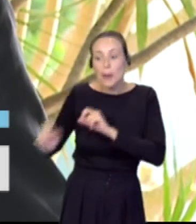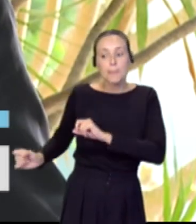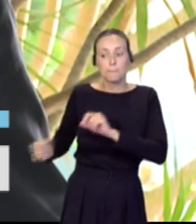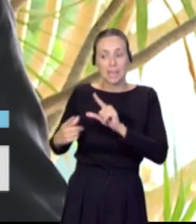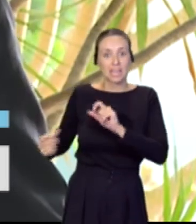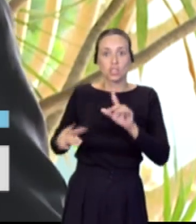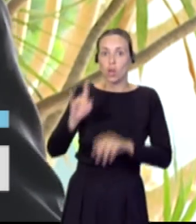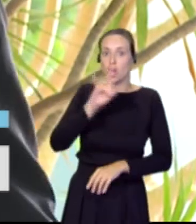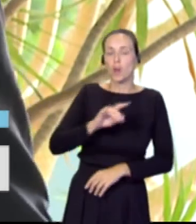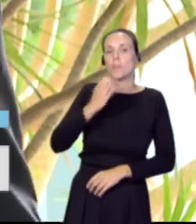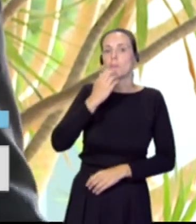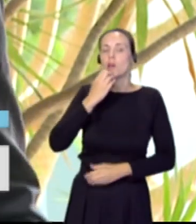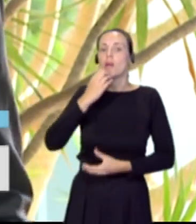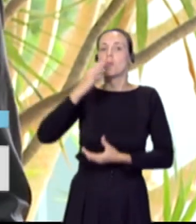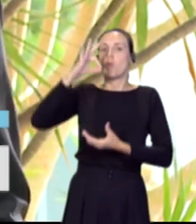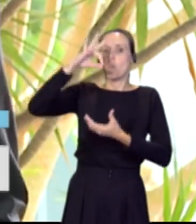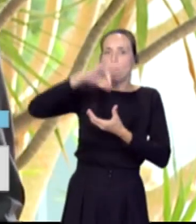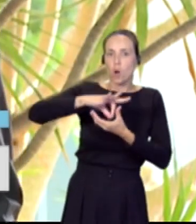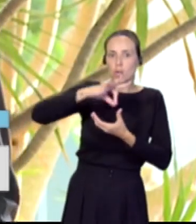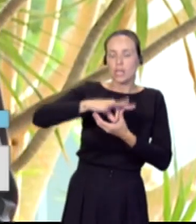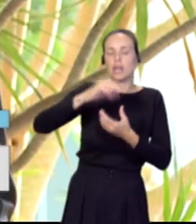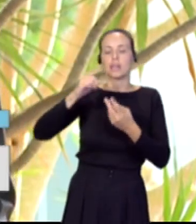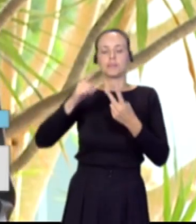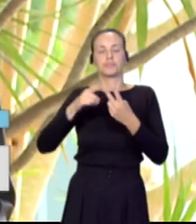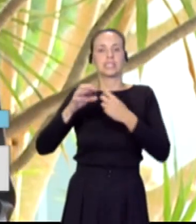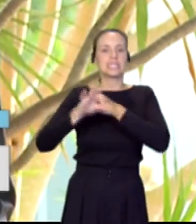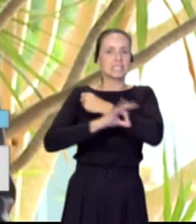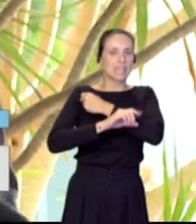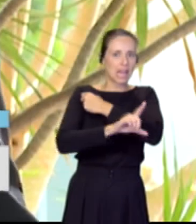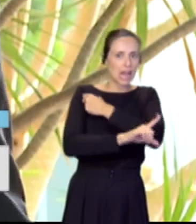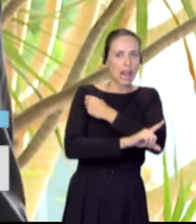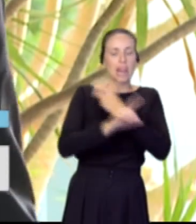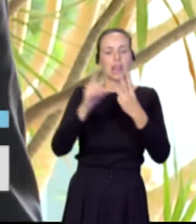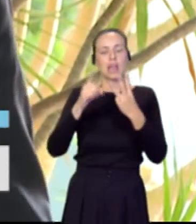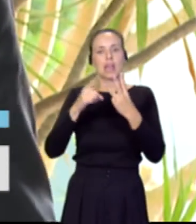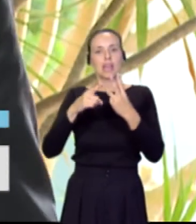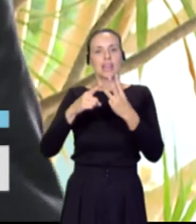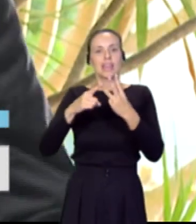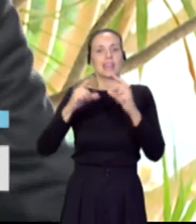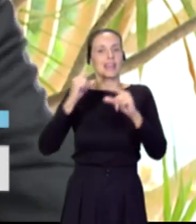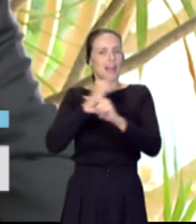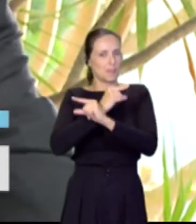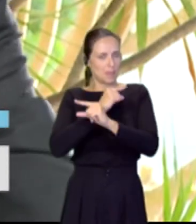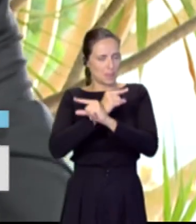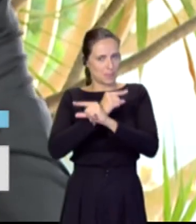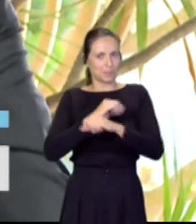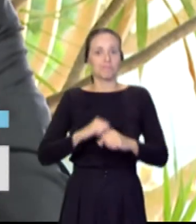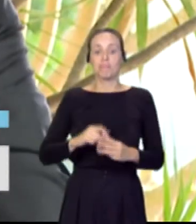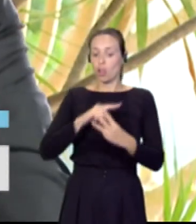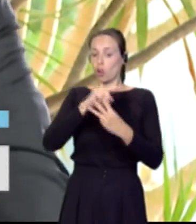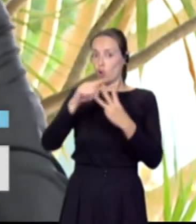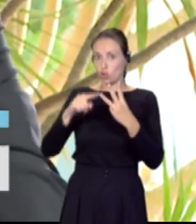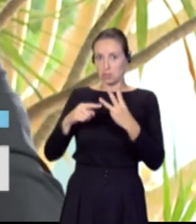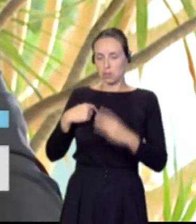Canarias, como Mauritania, Senegal y Gambia. He visitado los tres